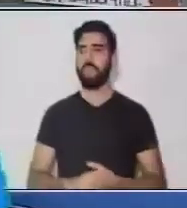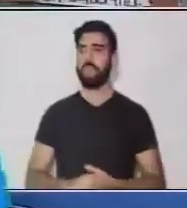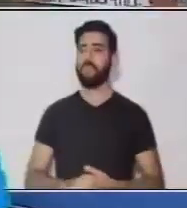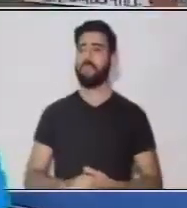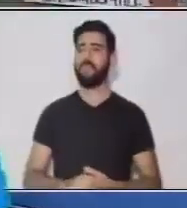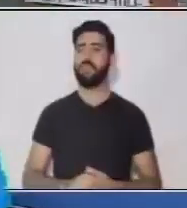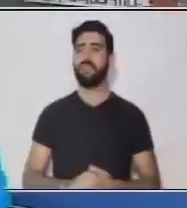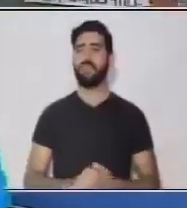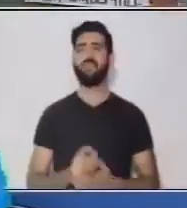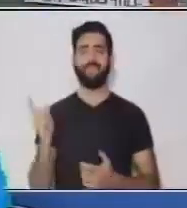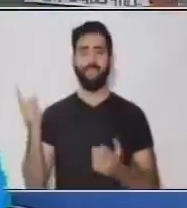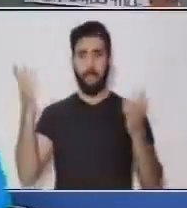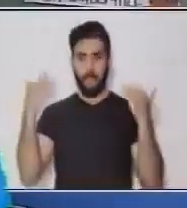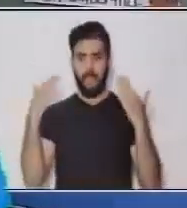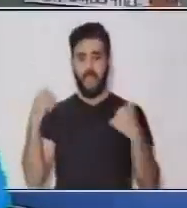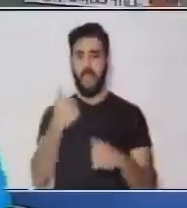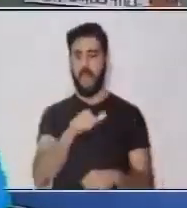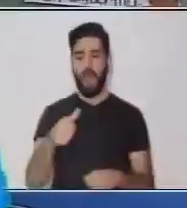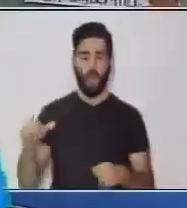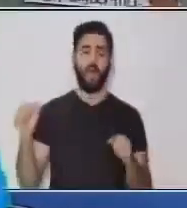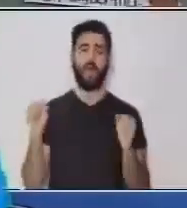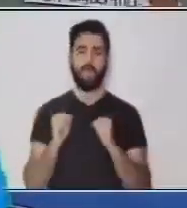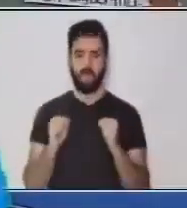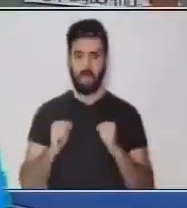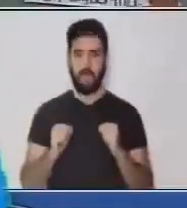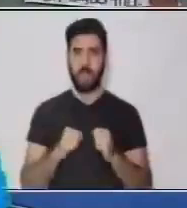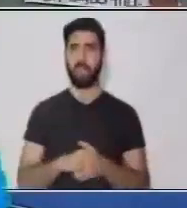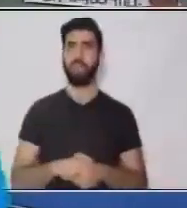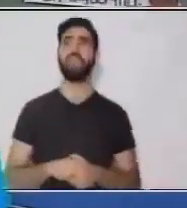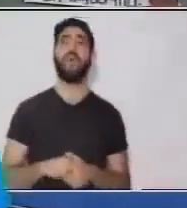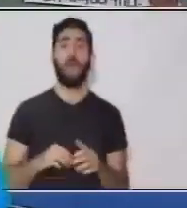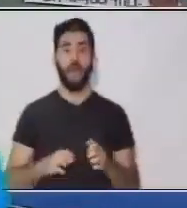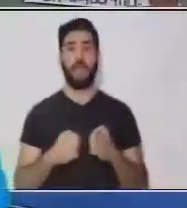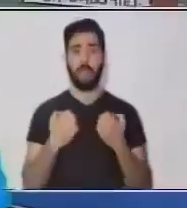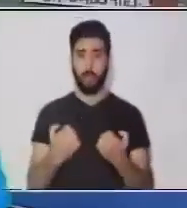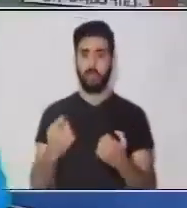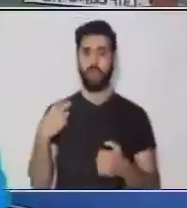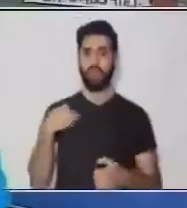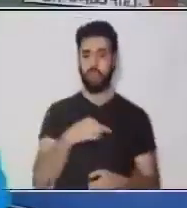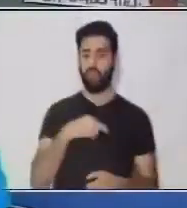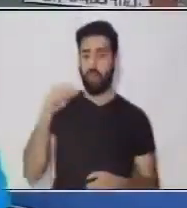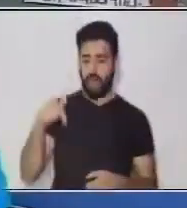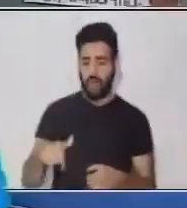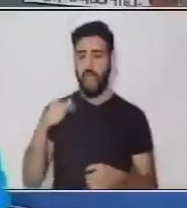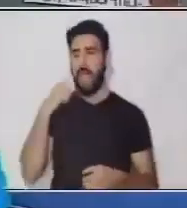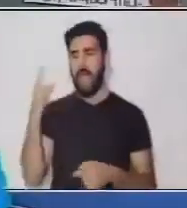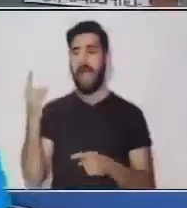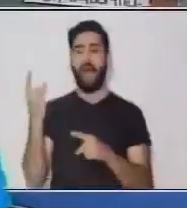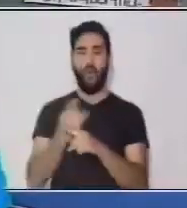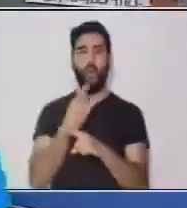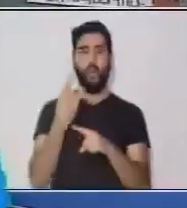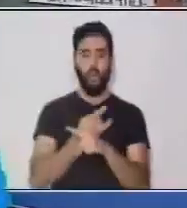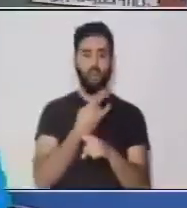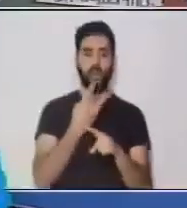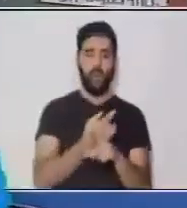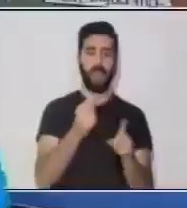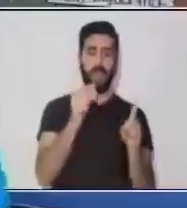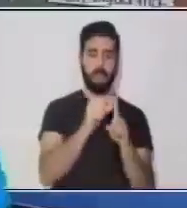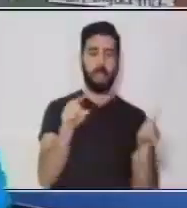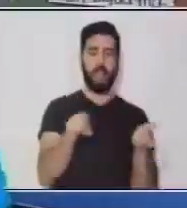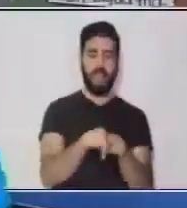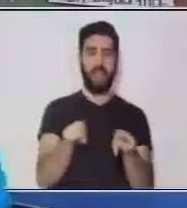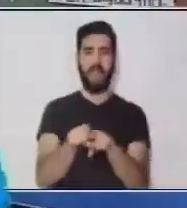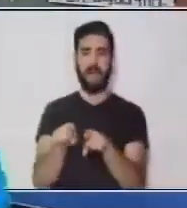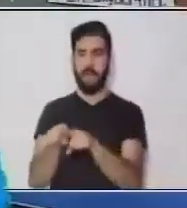Bañándolo con agua fría. Entonces... Ahí nosotros estamos utilizando... La sinonimia... En los